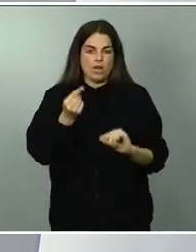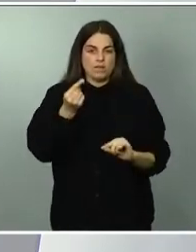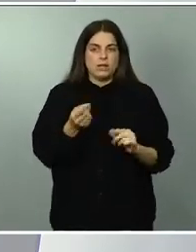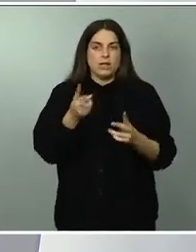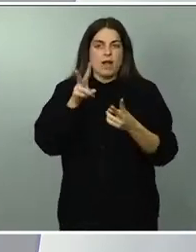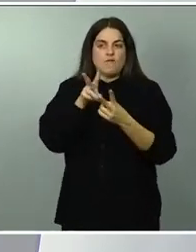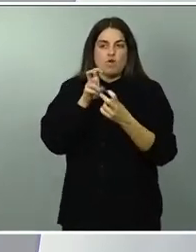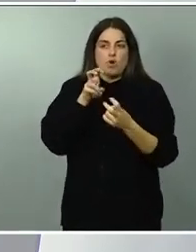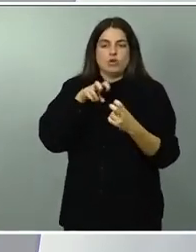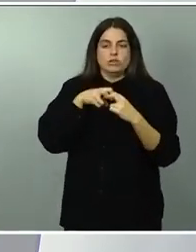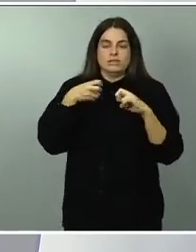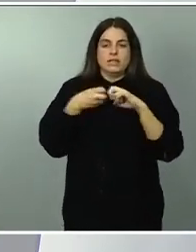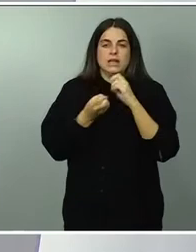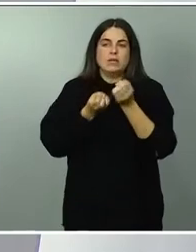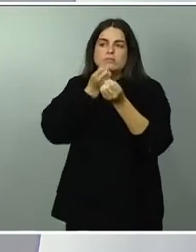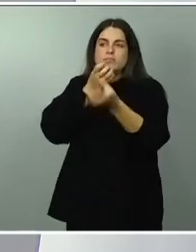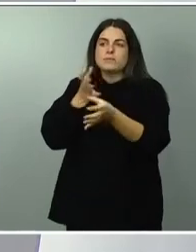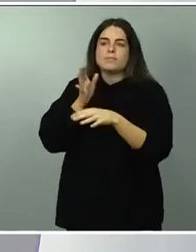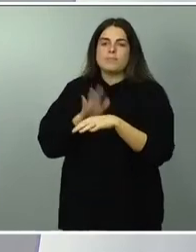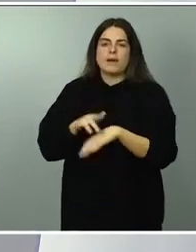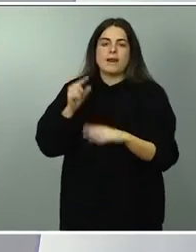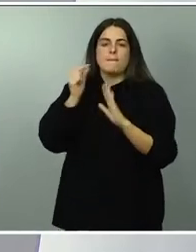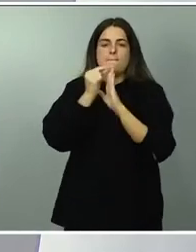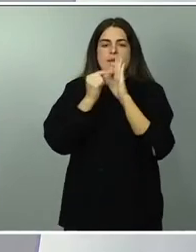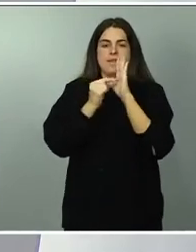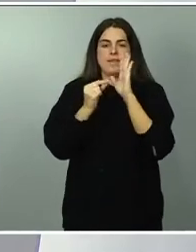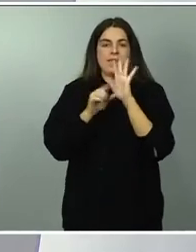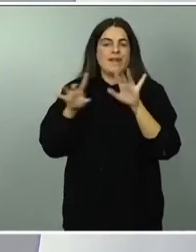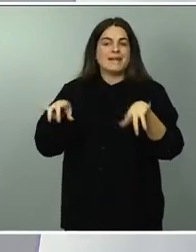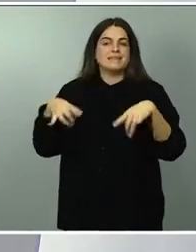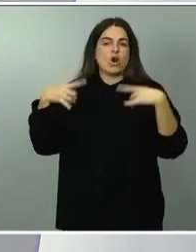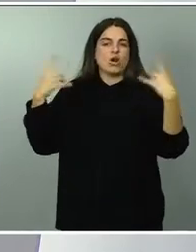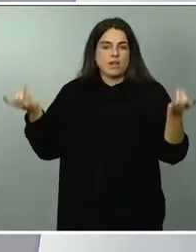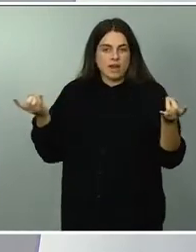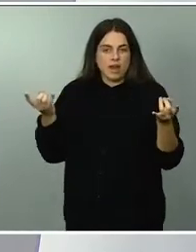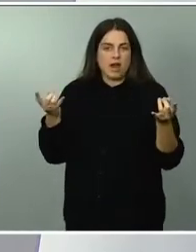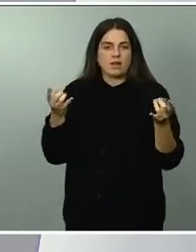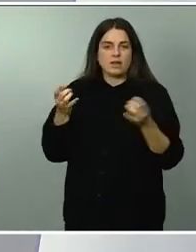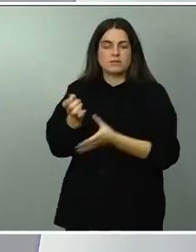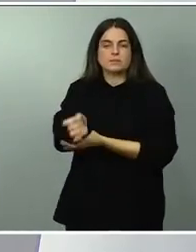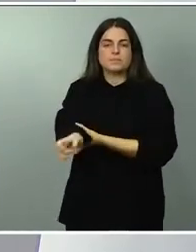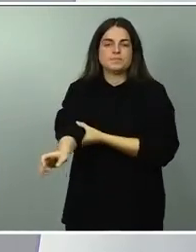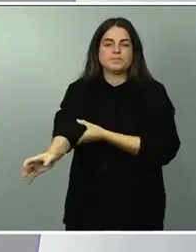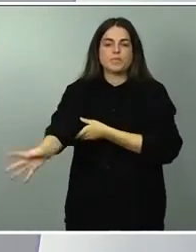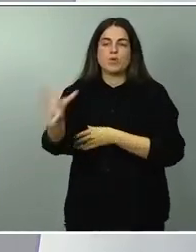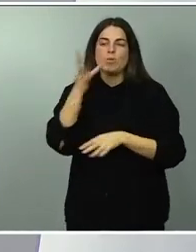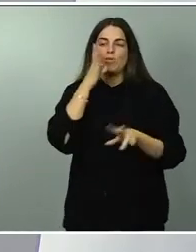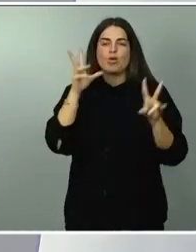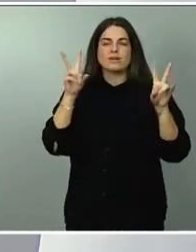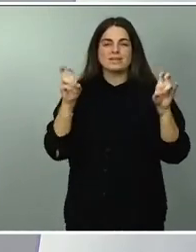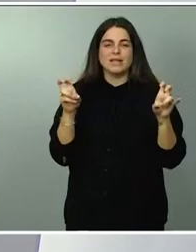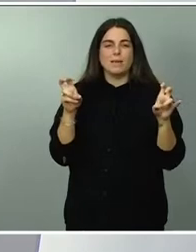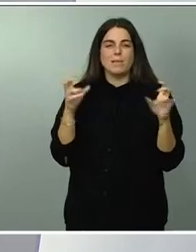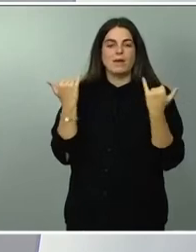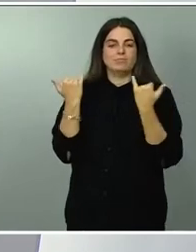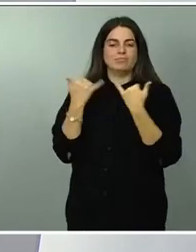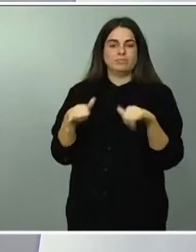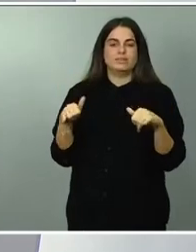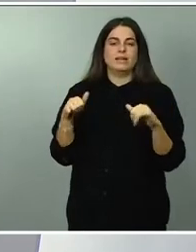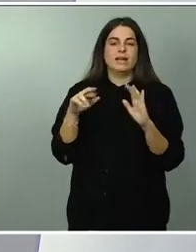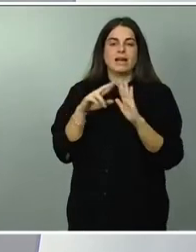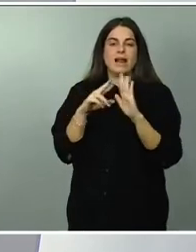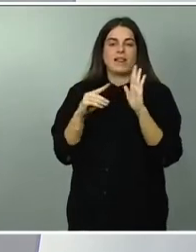permitir financiar las medidas extraordinarias que se aprobaron con motivo de la última edición del decreto de Ucrania